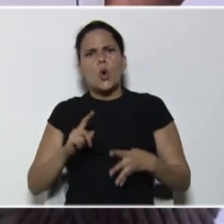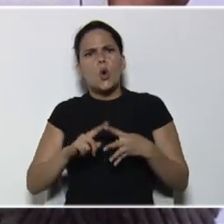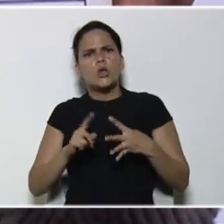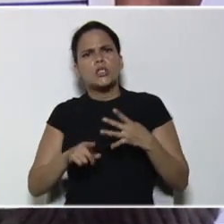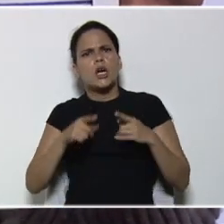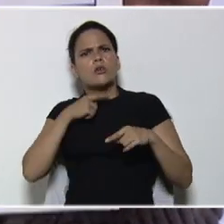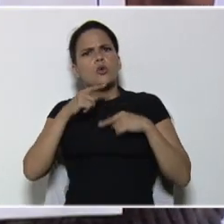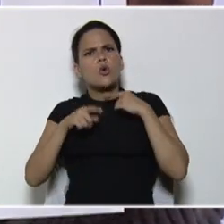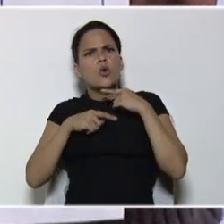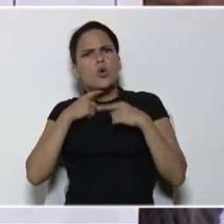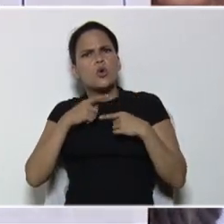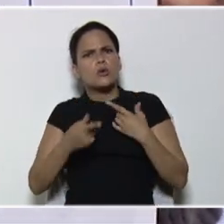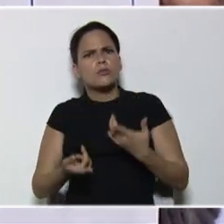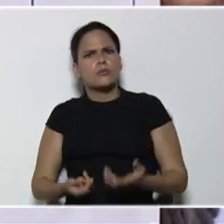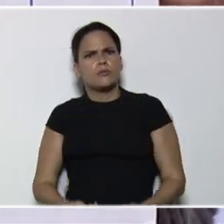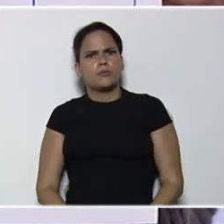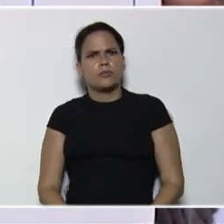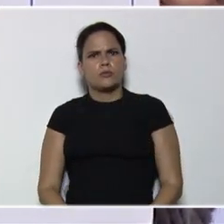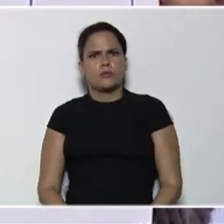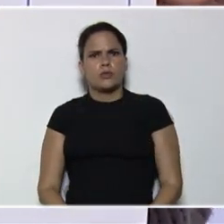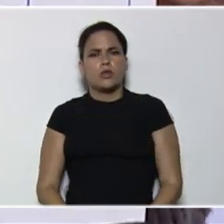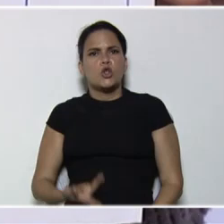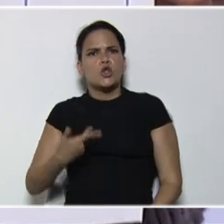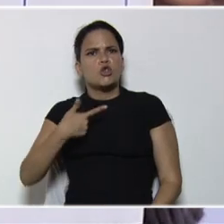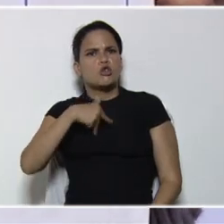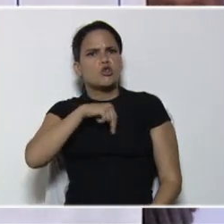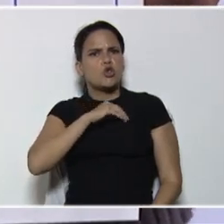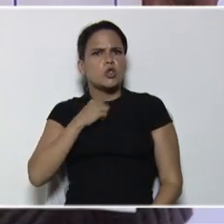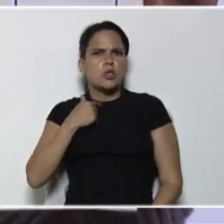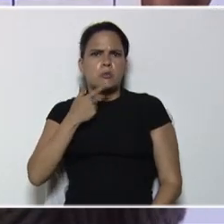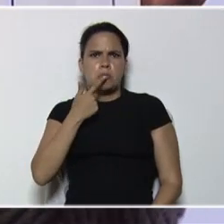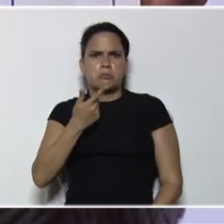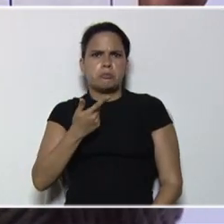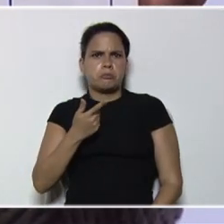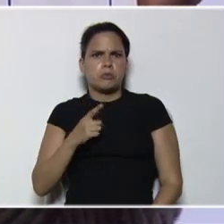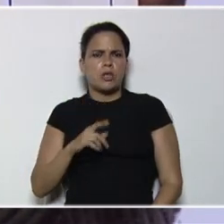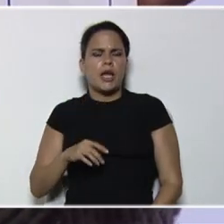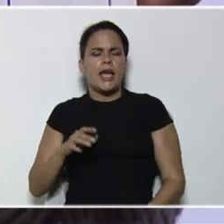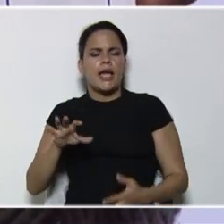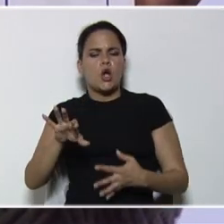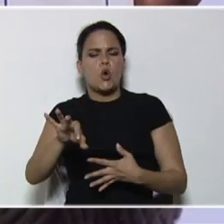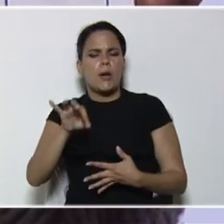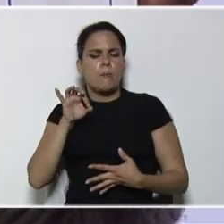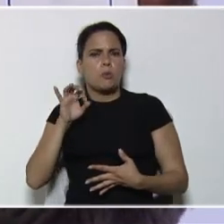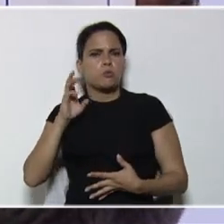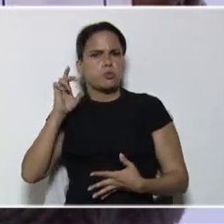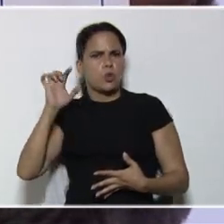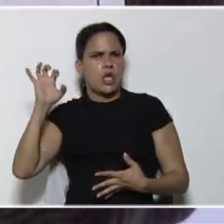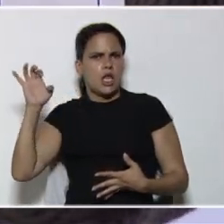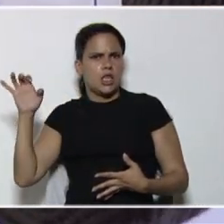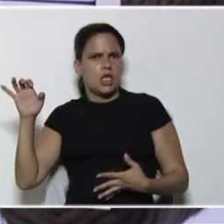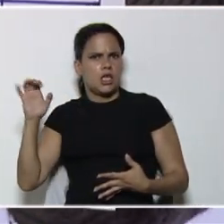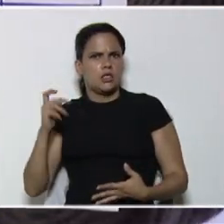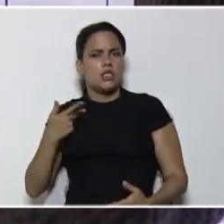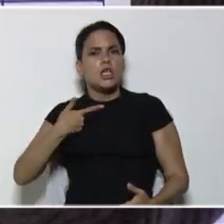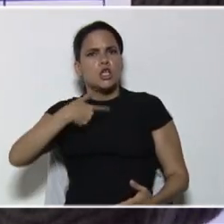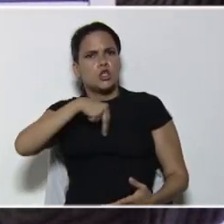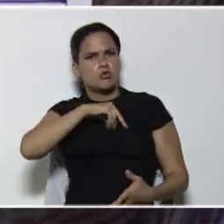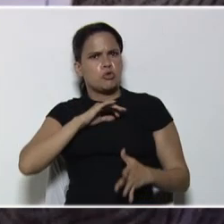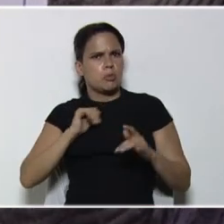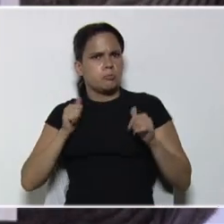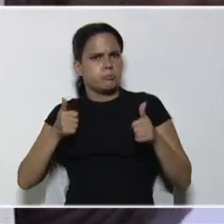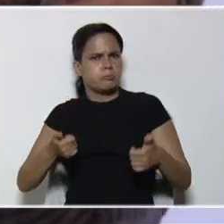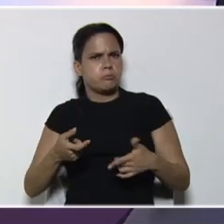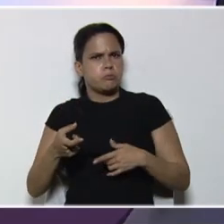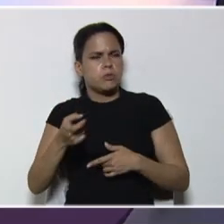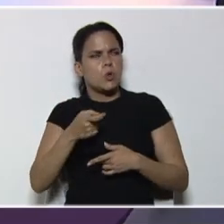color, y entonces, nosotros, decidimos, una letra, escogemos, una letra, y nosotros, a